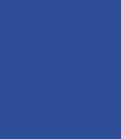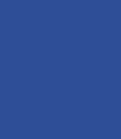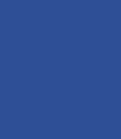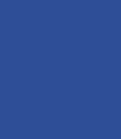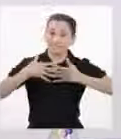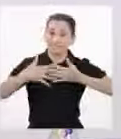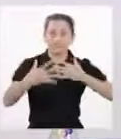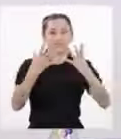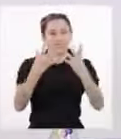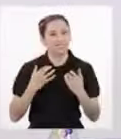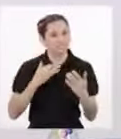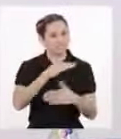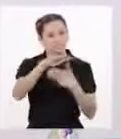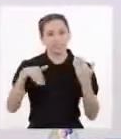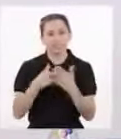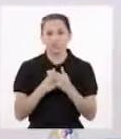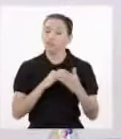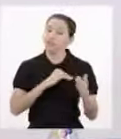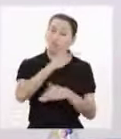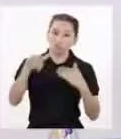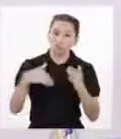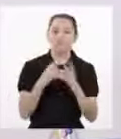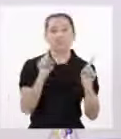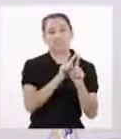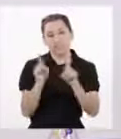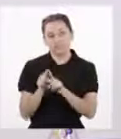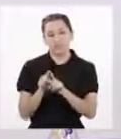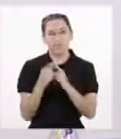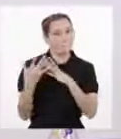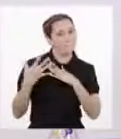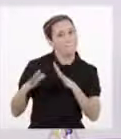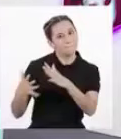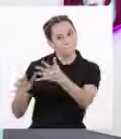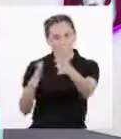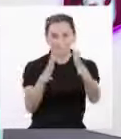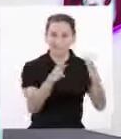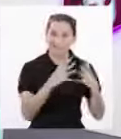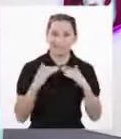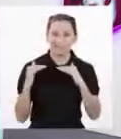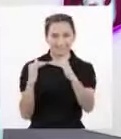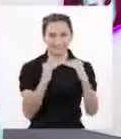queremos todos En eso también, todos los seres humanos somos muy parecidos